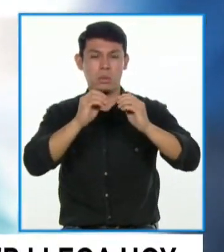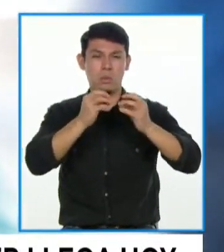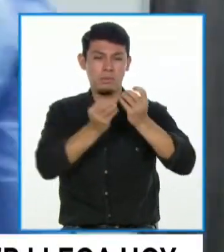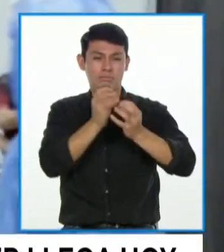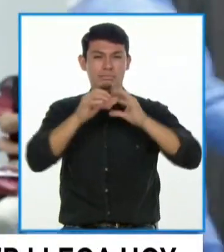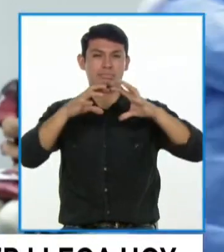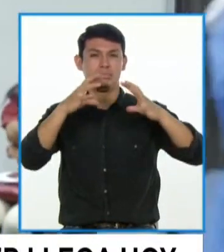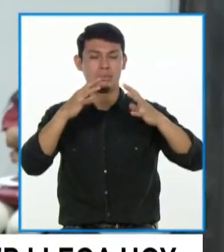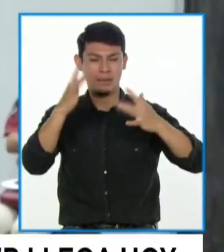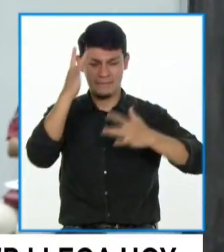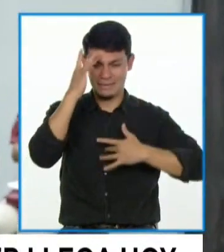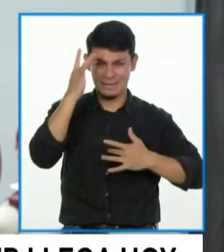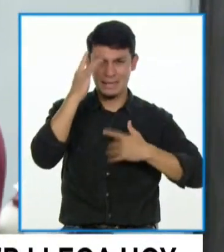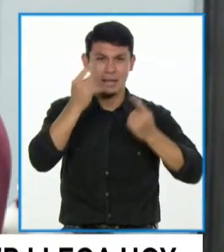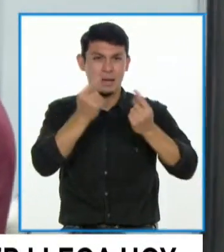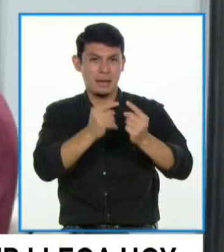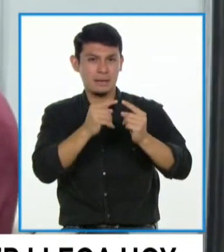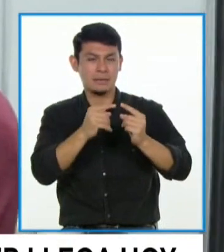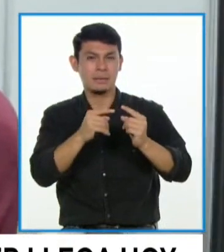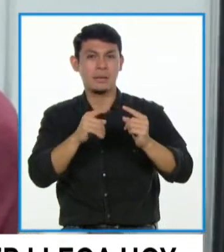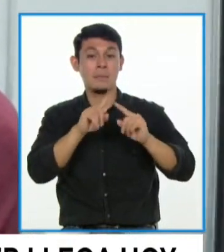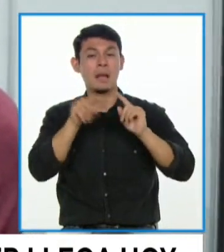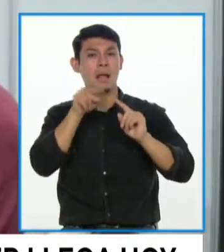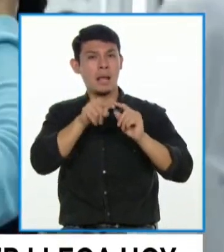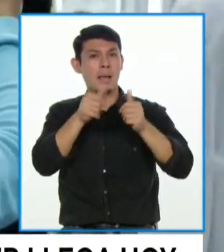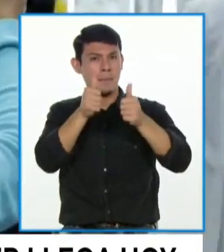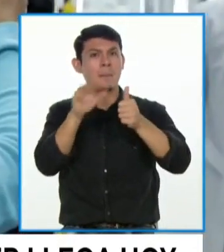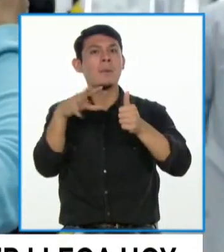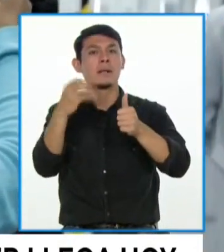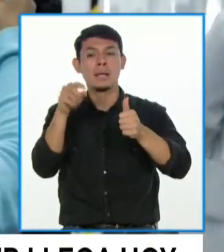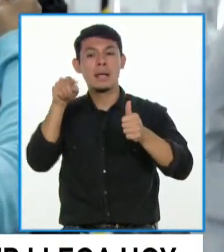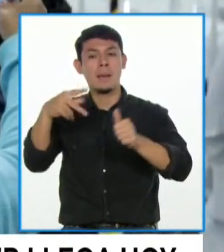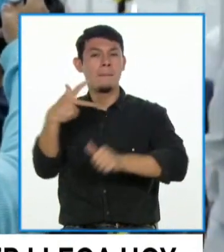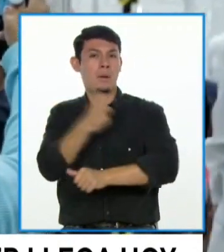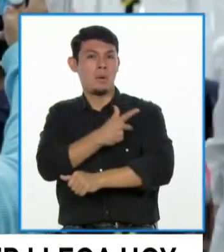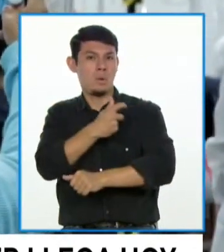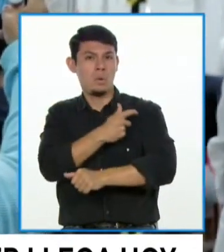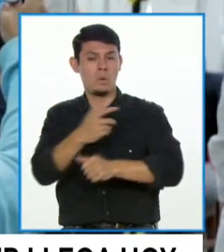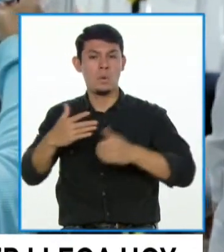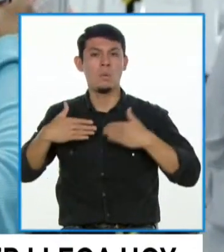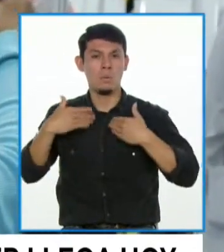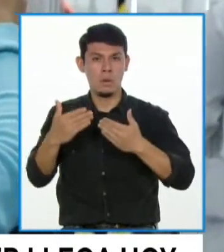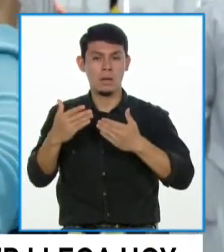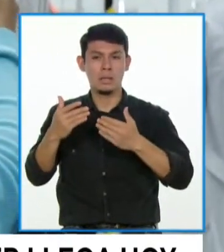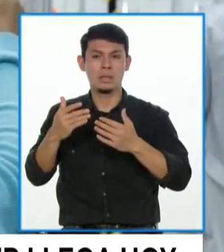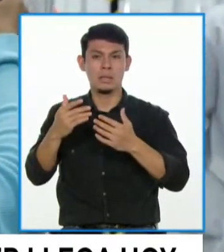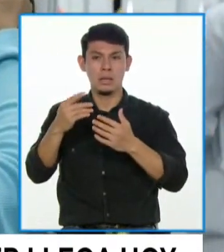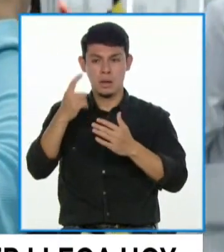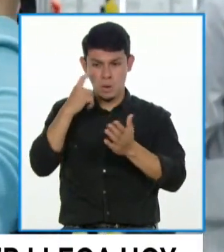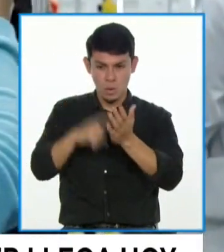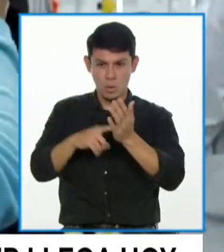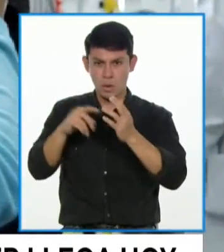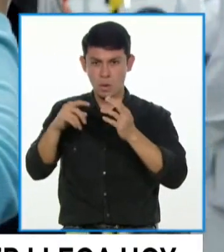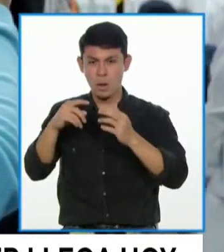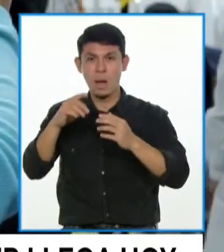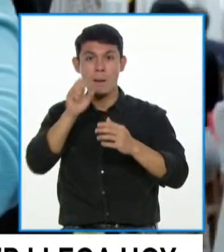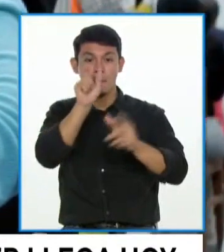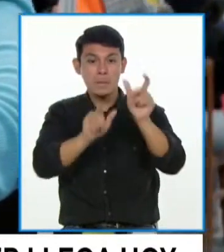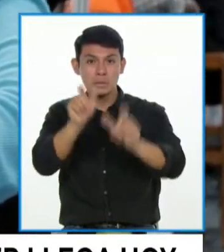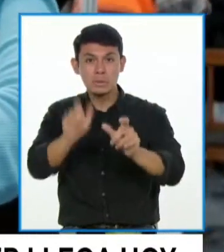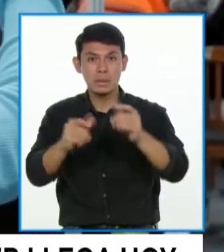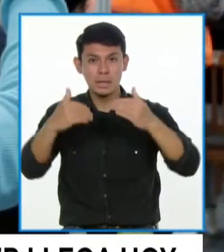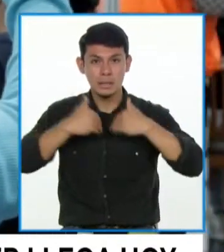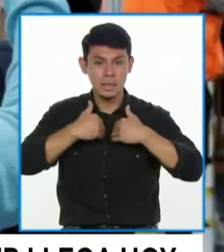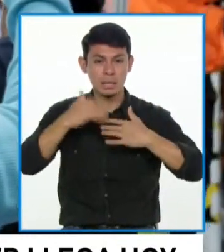la enfermedad per se. Y eso es bueno, ¿por qué? Porque eso lo hace una vacuna ideal para gestantes, inmunosuprimidos y gente que tiene alguna